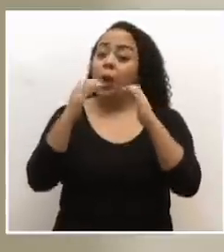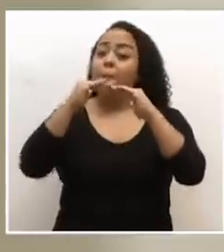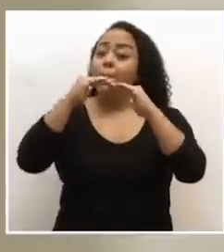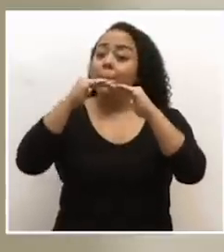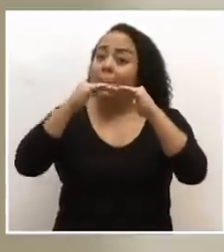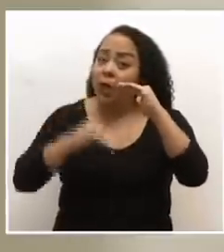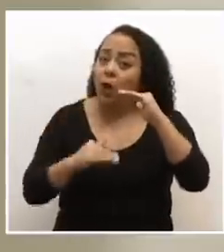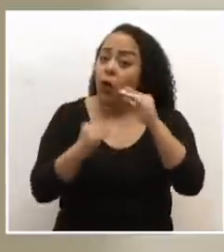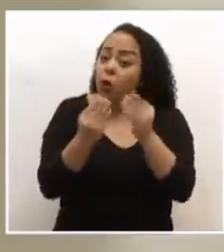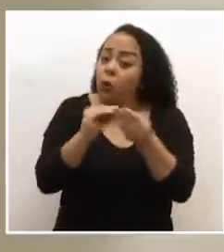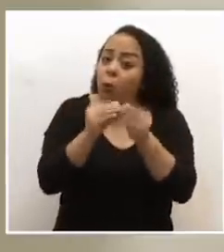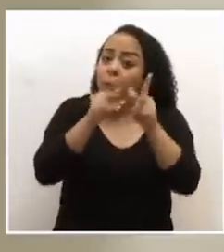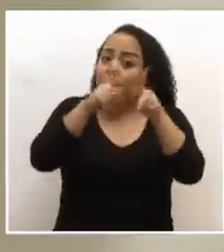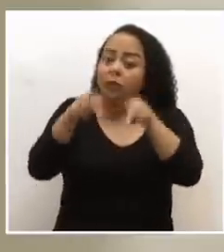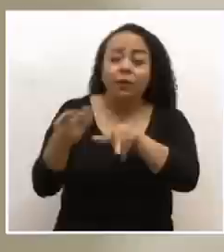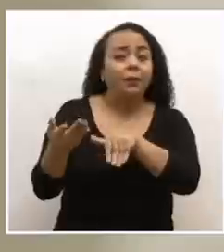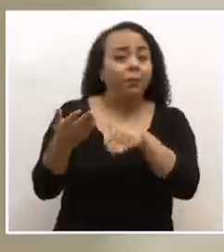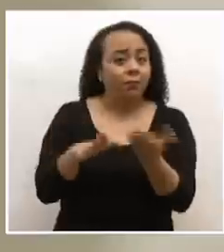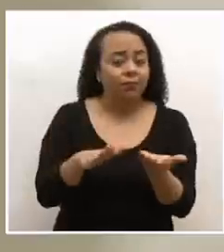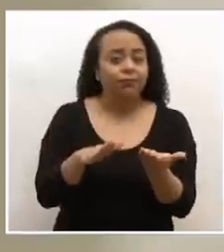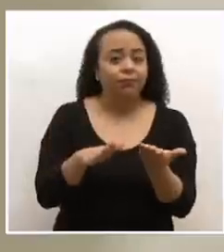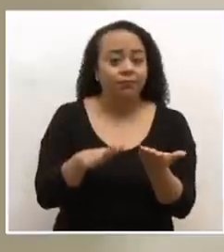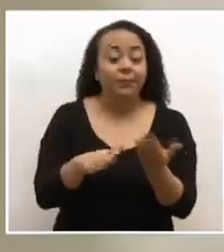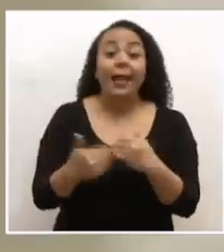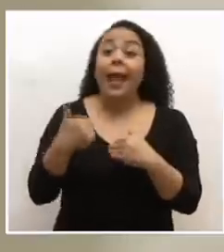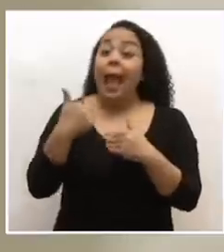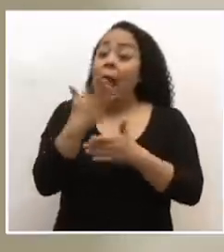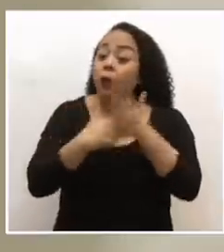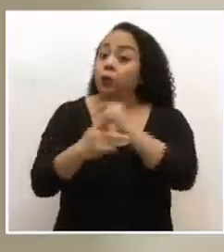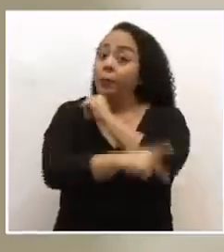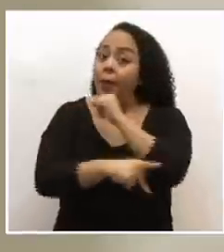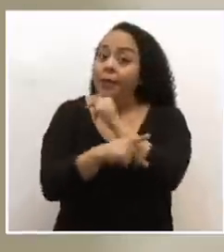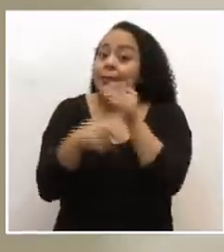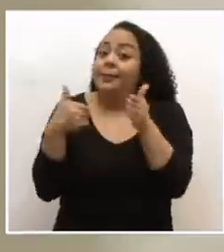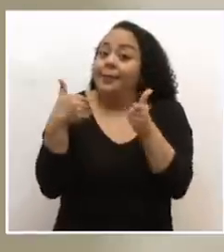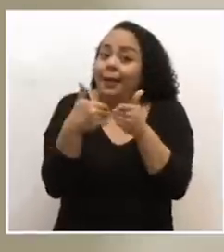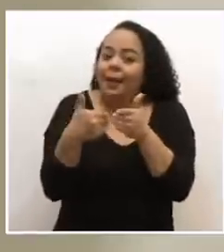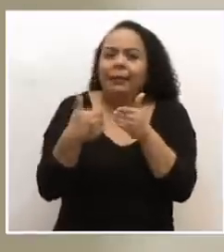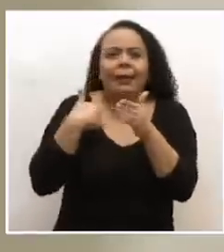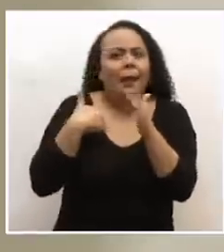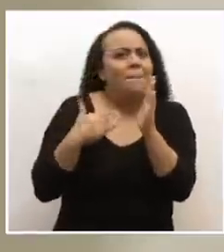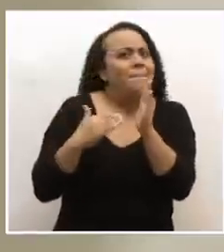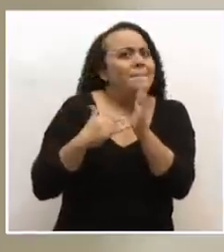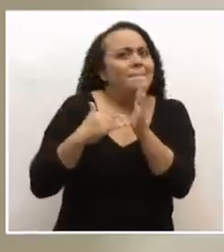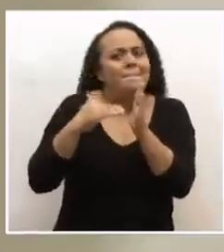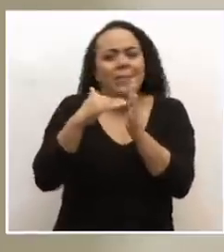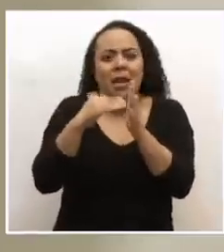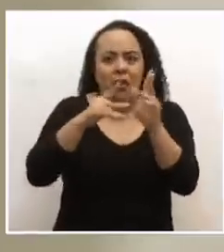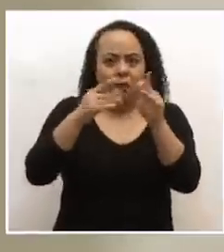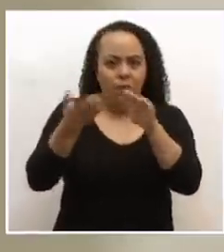de personas fallezcan. Hay países cercanos que ya llevan miles de muertes